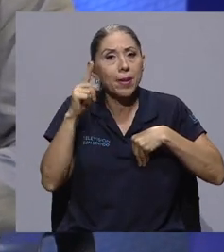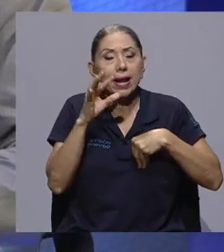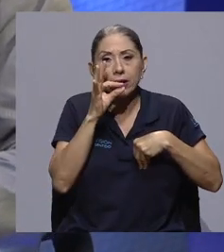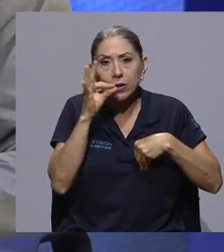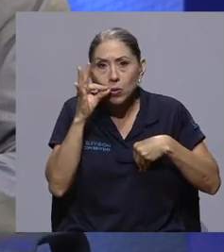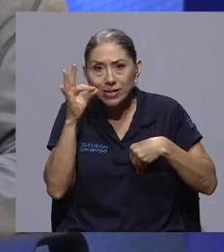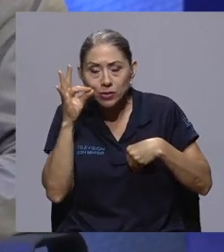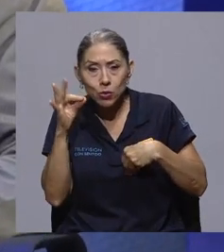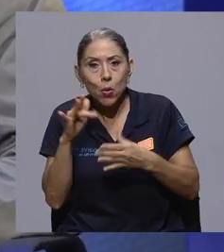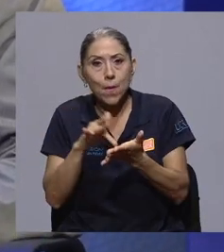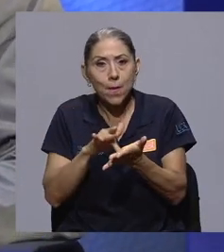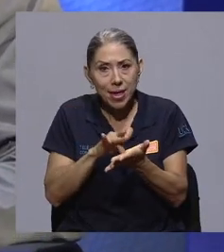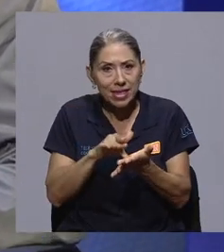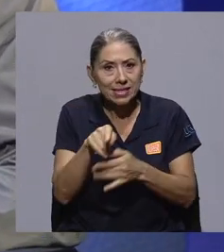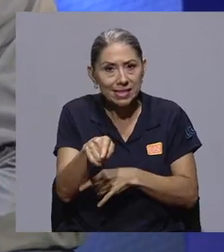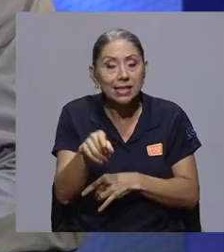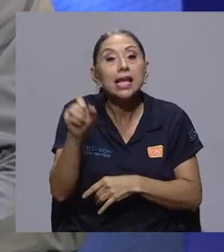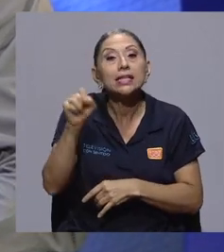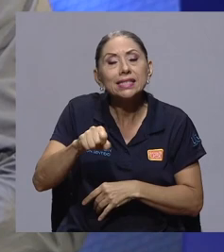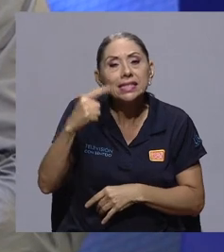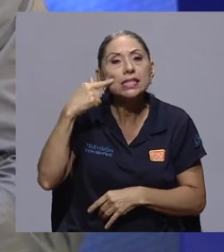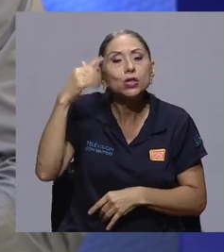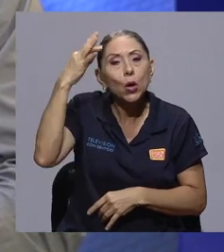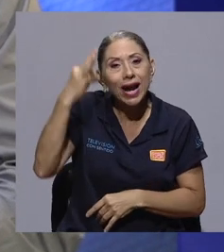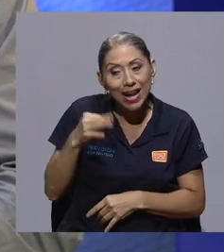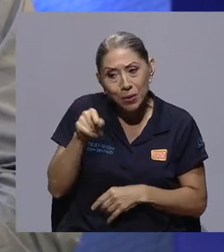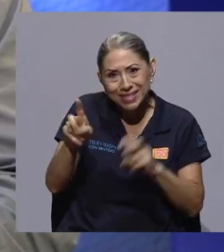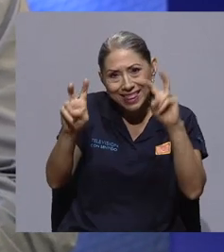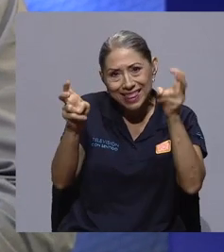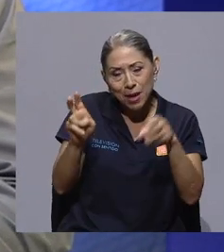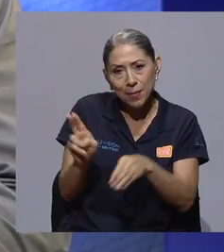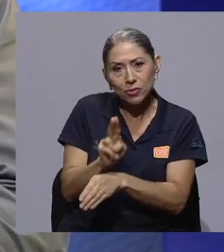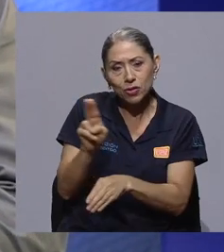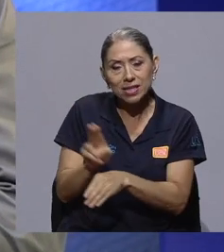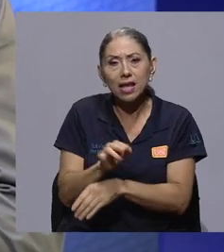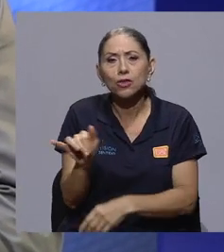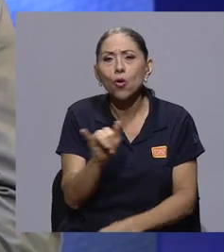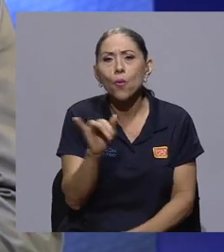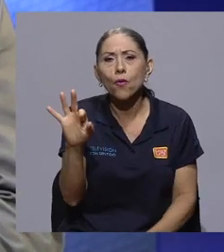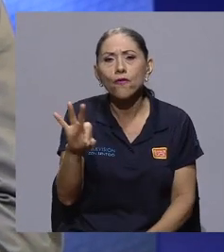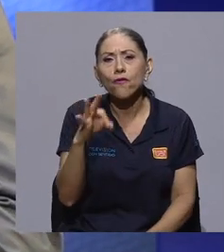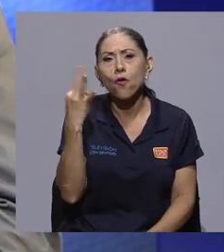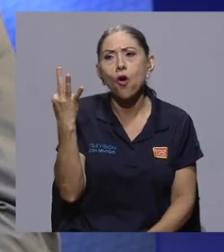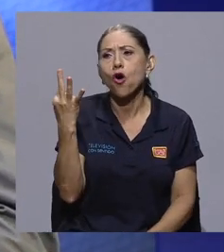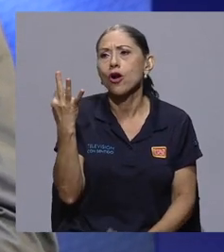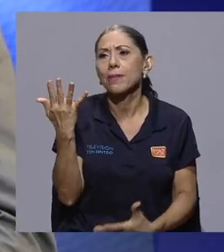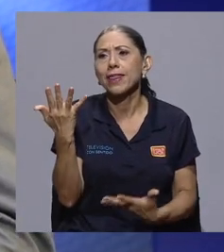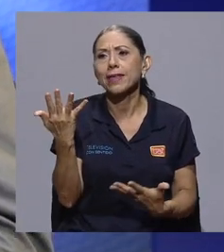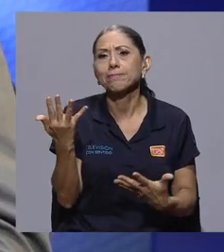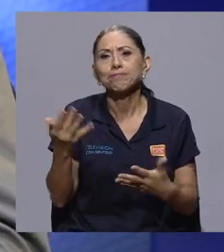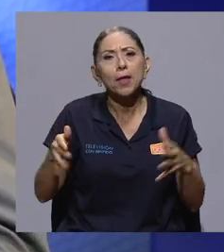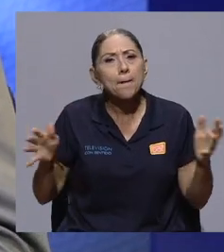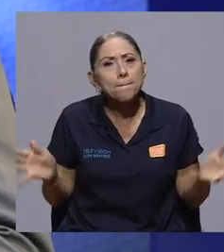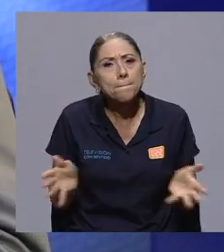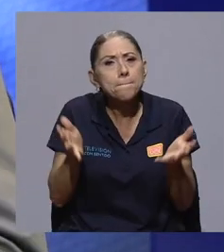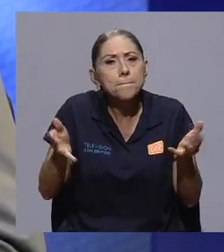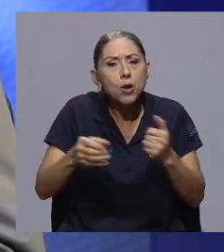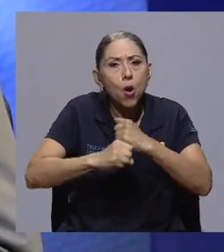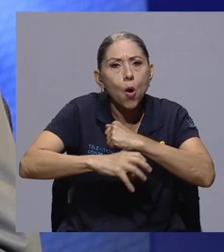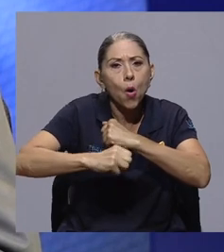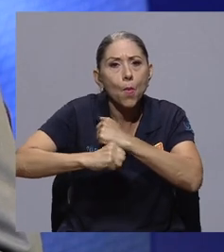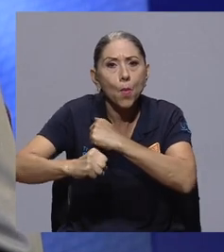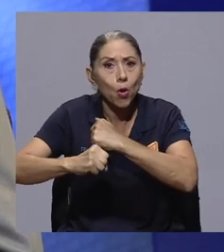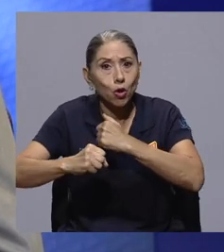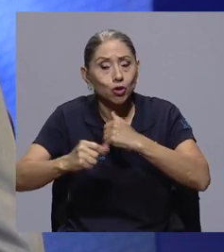Sí creo que se está utilizando como una forma de promoción o de campaña